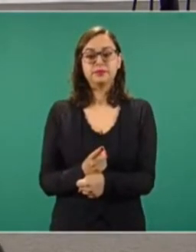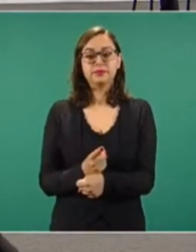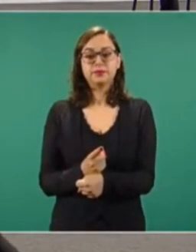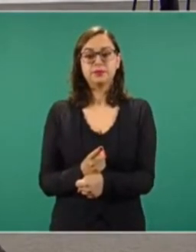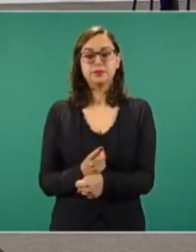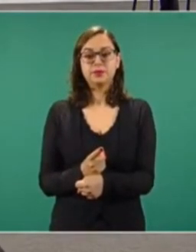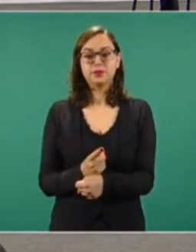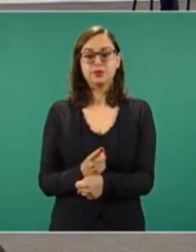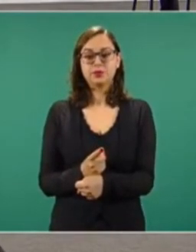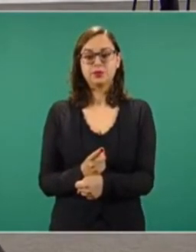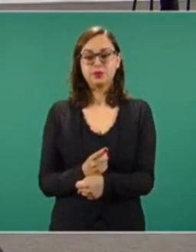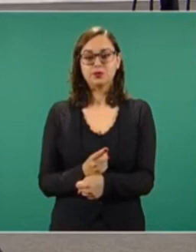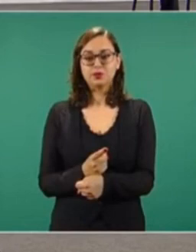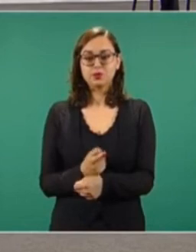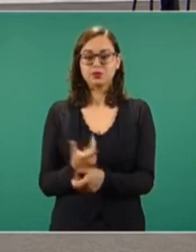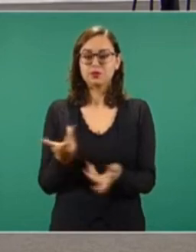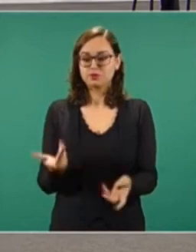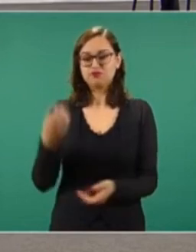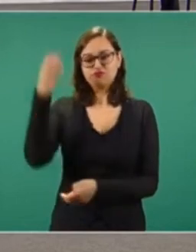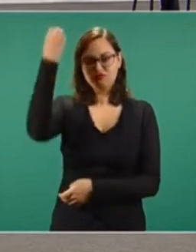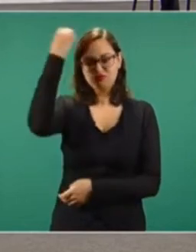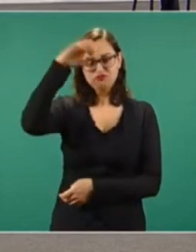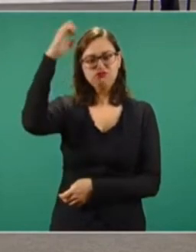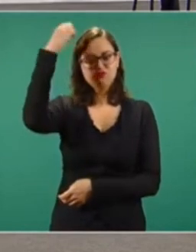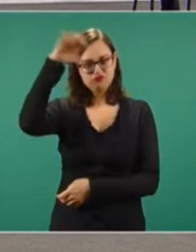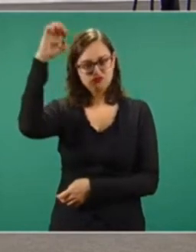y tiene toda la experiencia.